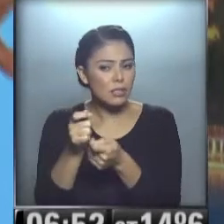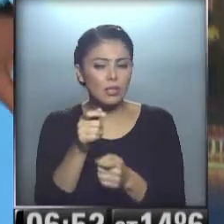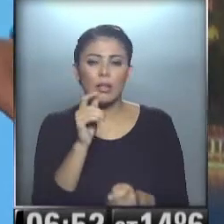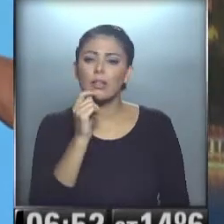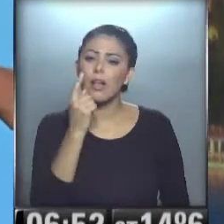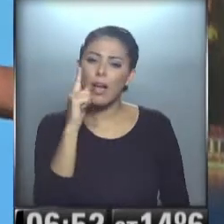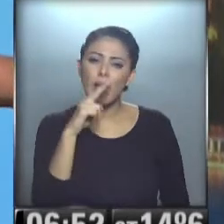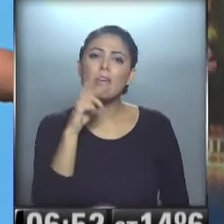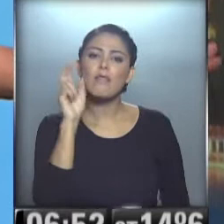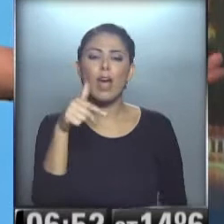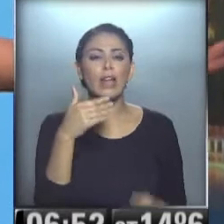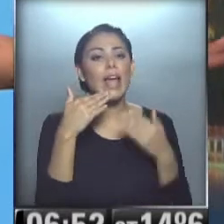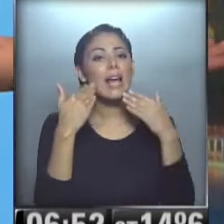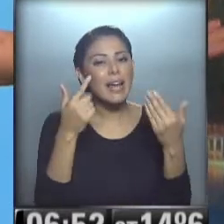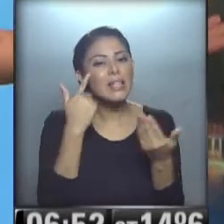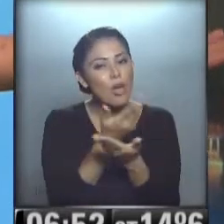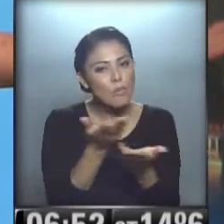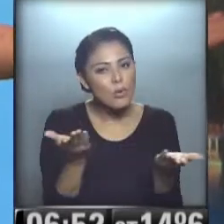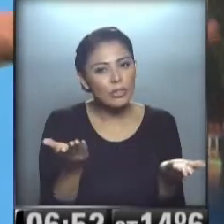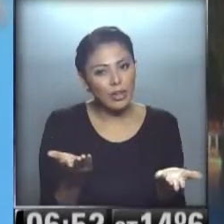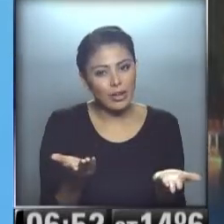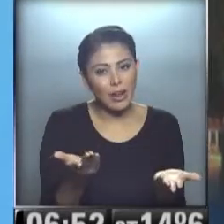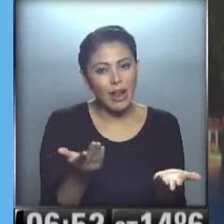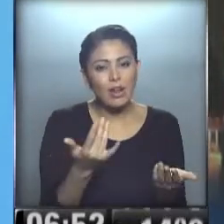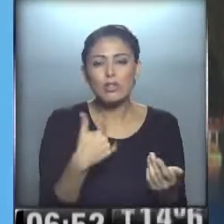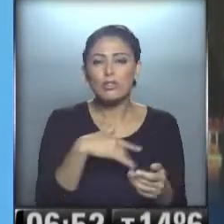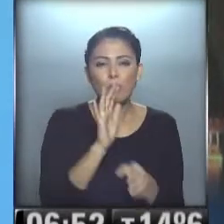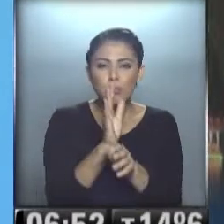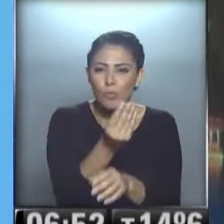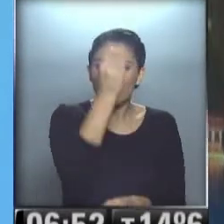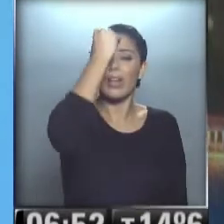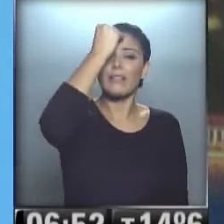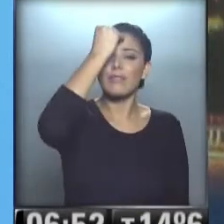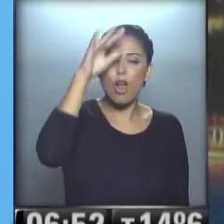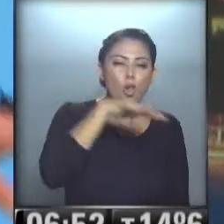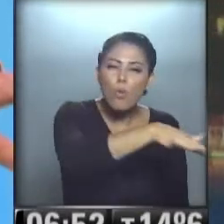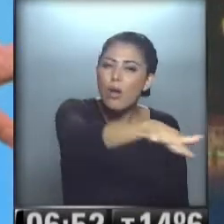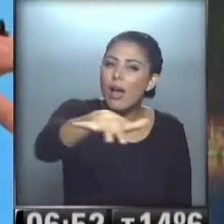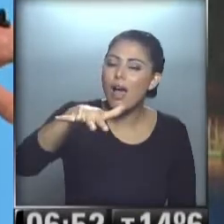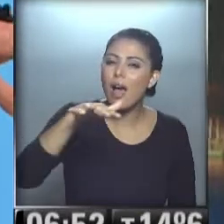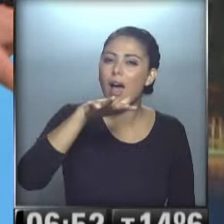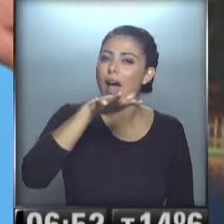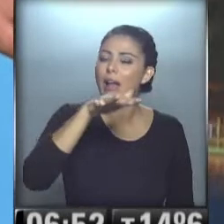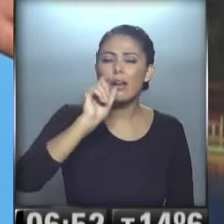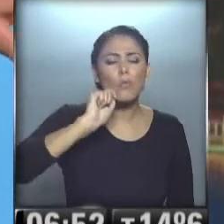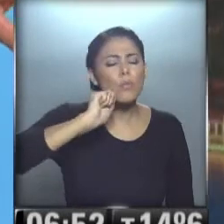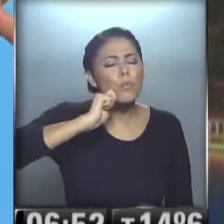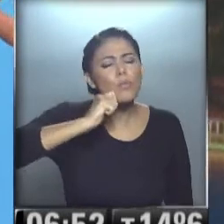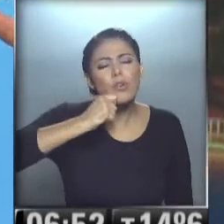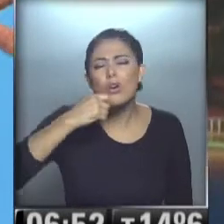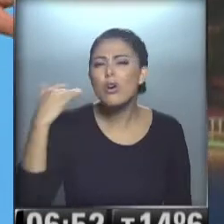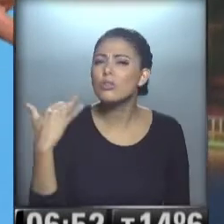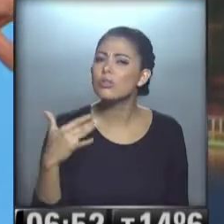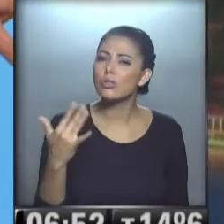Miguel... ...gracias por mostrarla... ...lo tengo tan fresco el recuerdo del paisaje este... ...es lindísima,